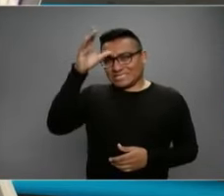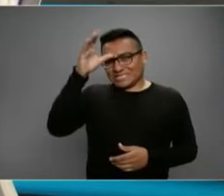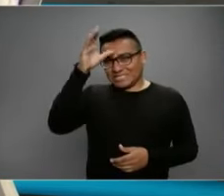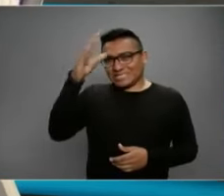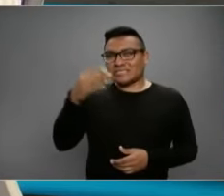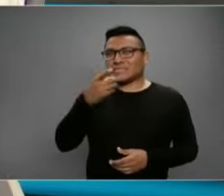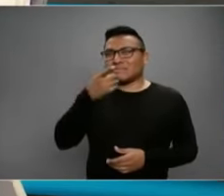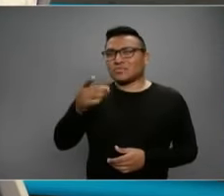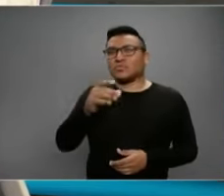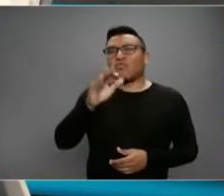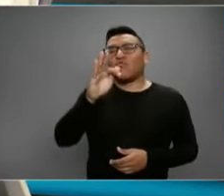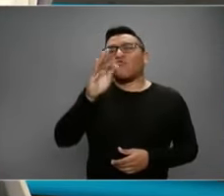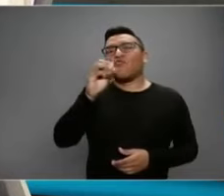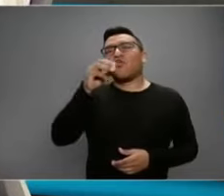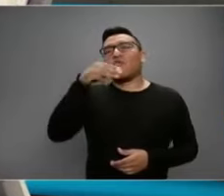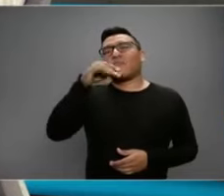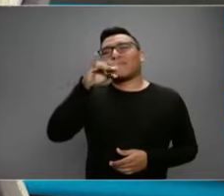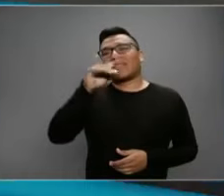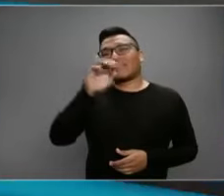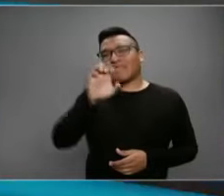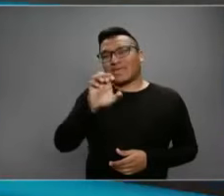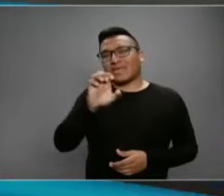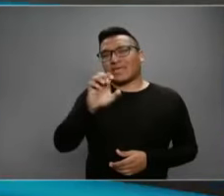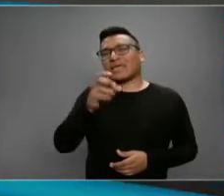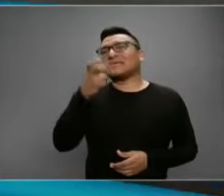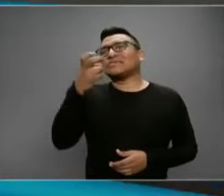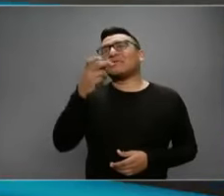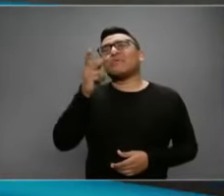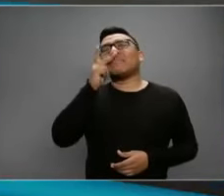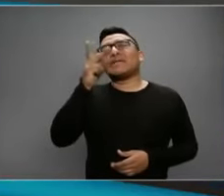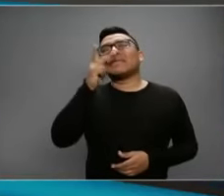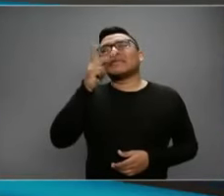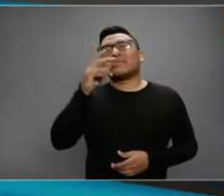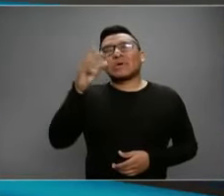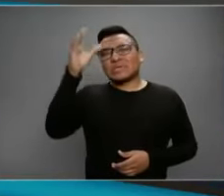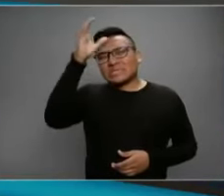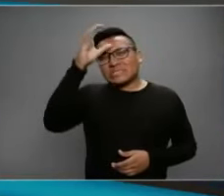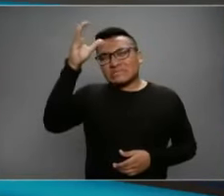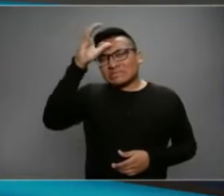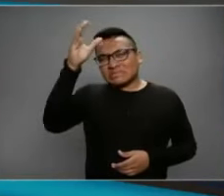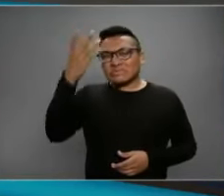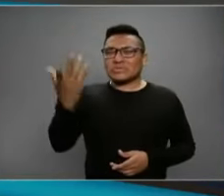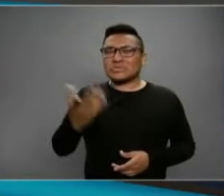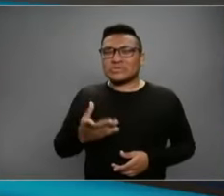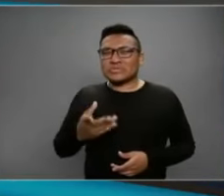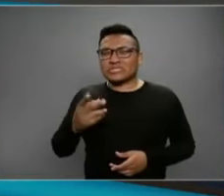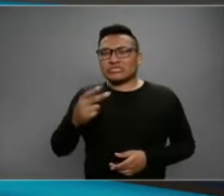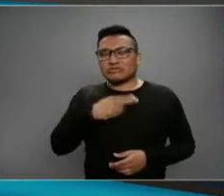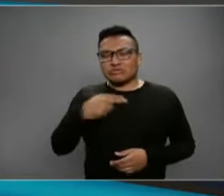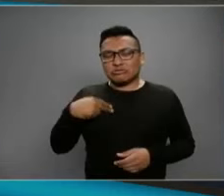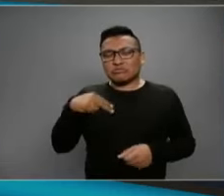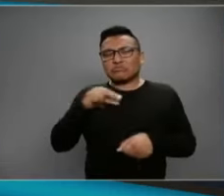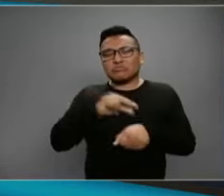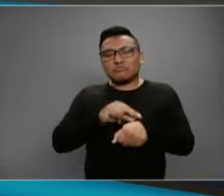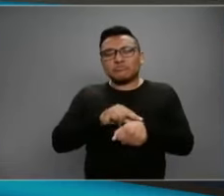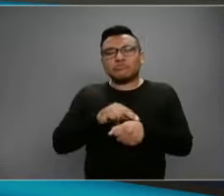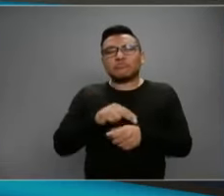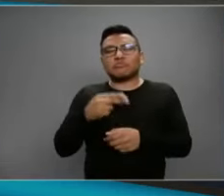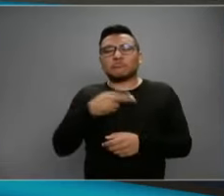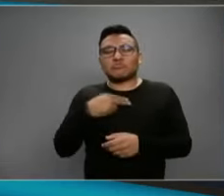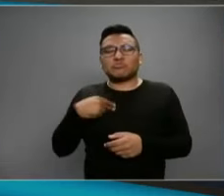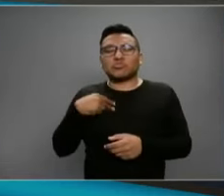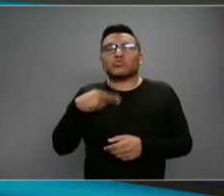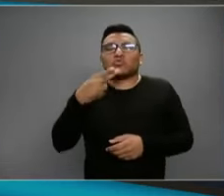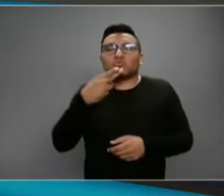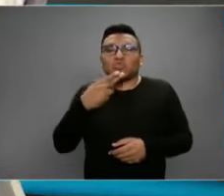un fomite. Sí. Eso es lo que ves que son palabras de repente rimbombantes que no explican por sí